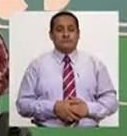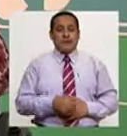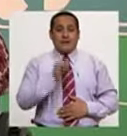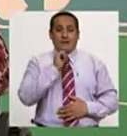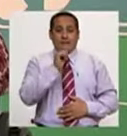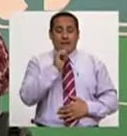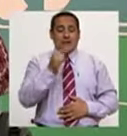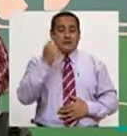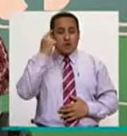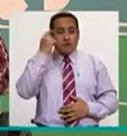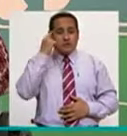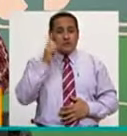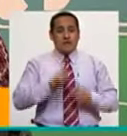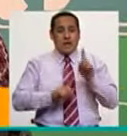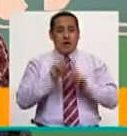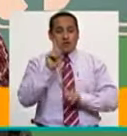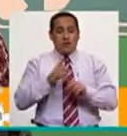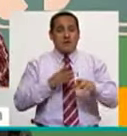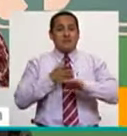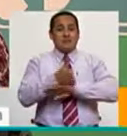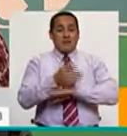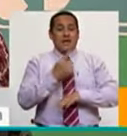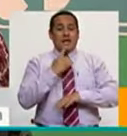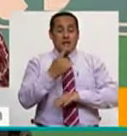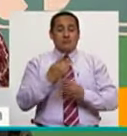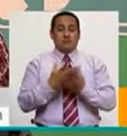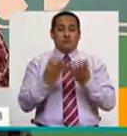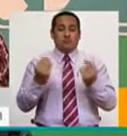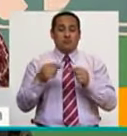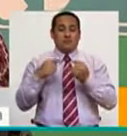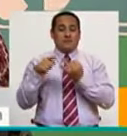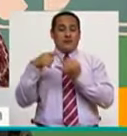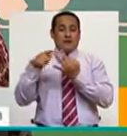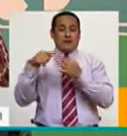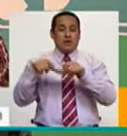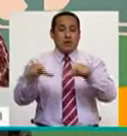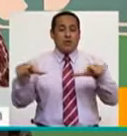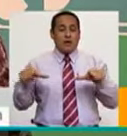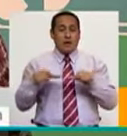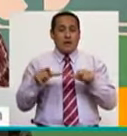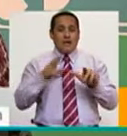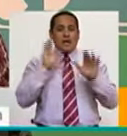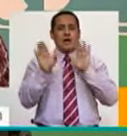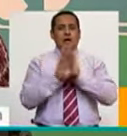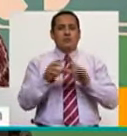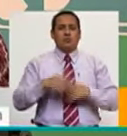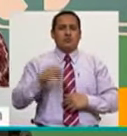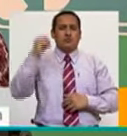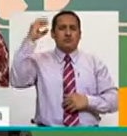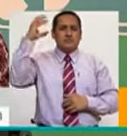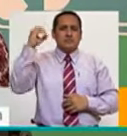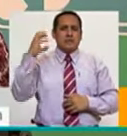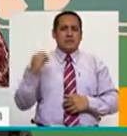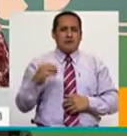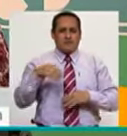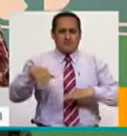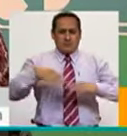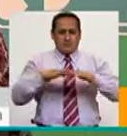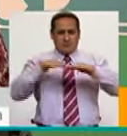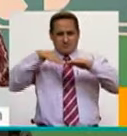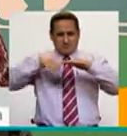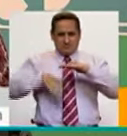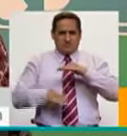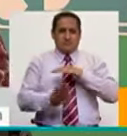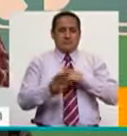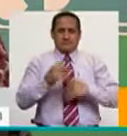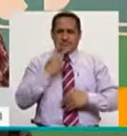La falta de conciencia sobre accesibilidad es muy notoria en muchos lugares. El hecho de poner un semáforo en medio de una